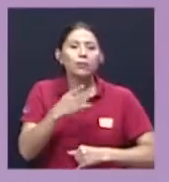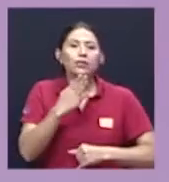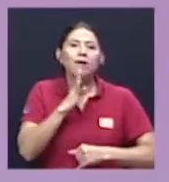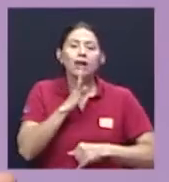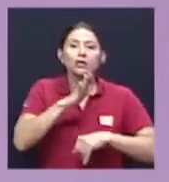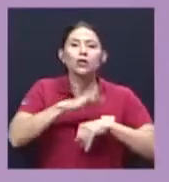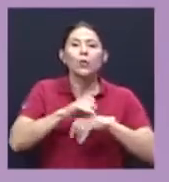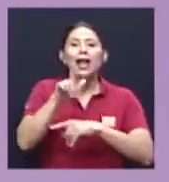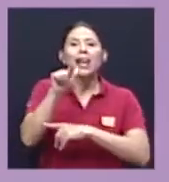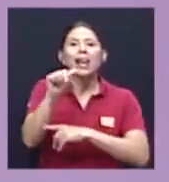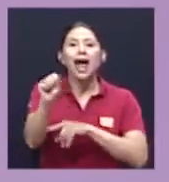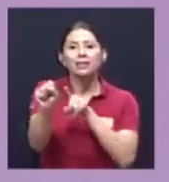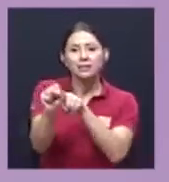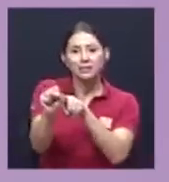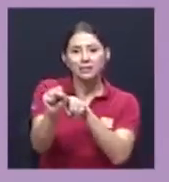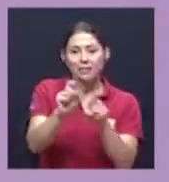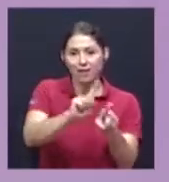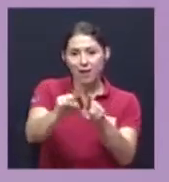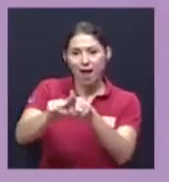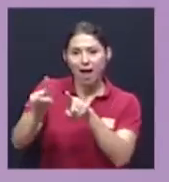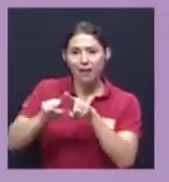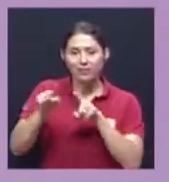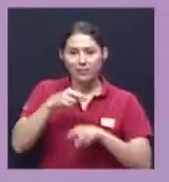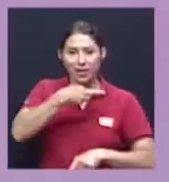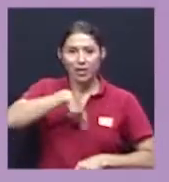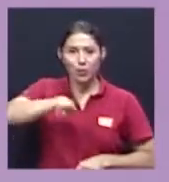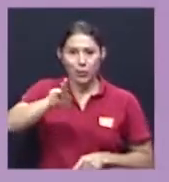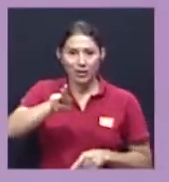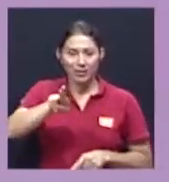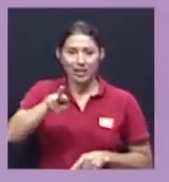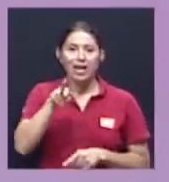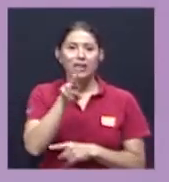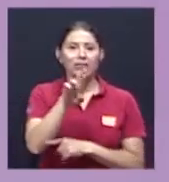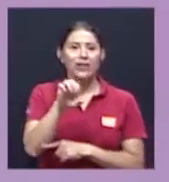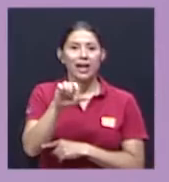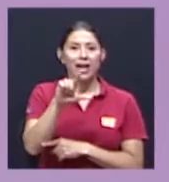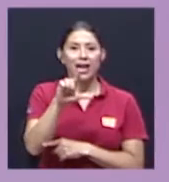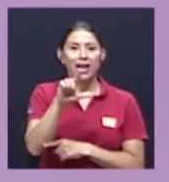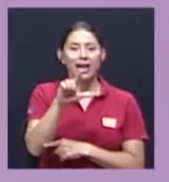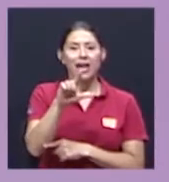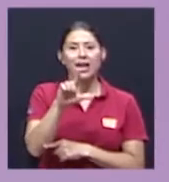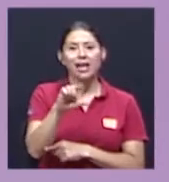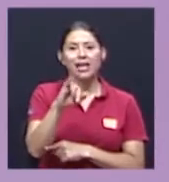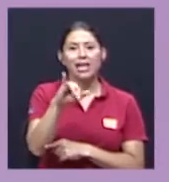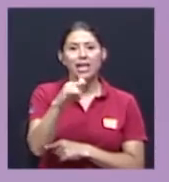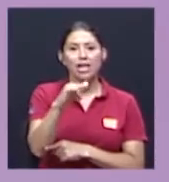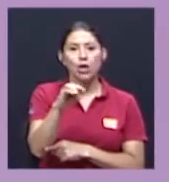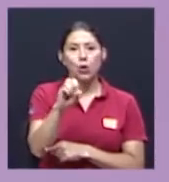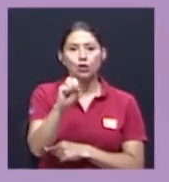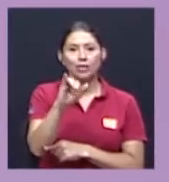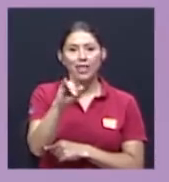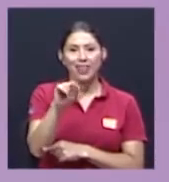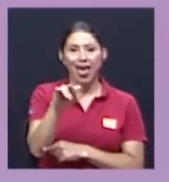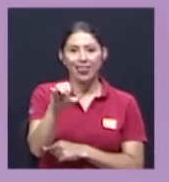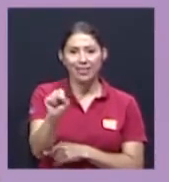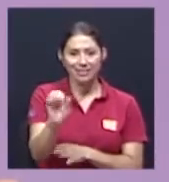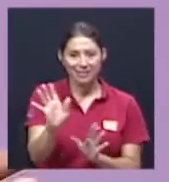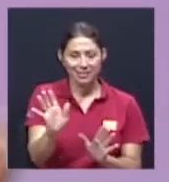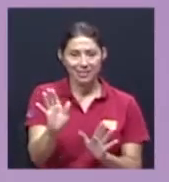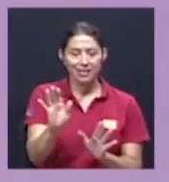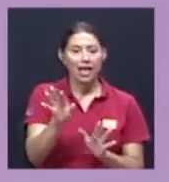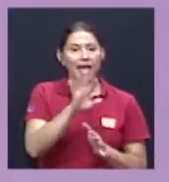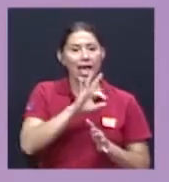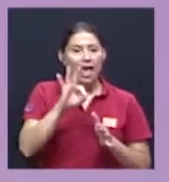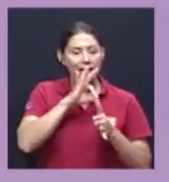religiosidades las espiritualidades en ese sentido lo que busca el Estado laico